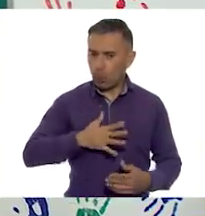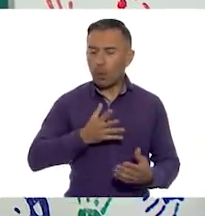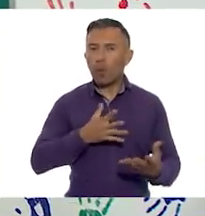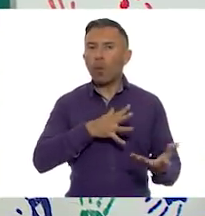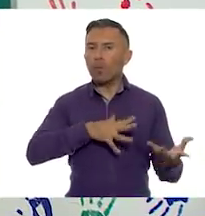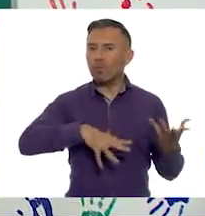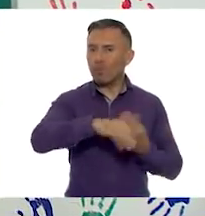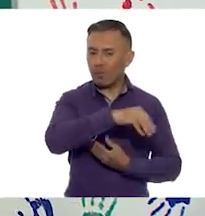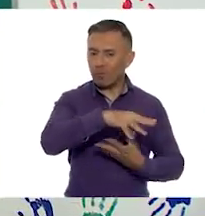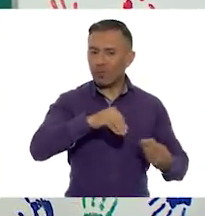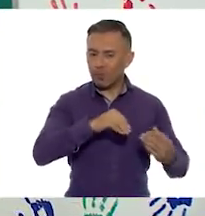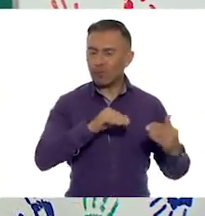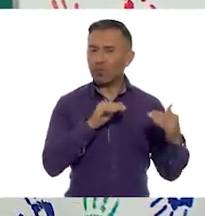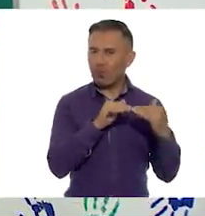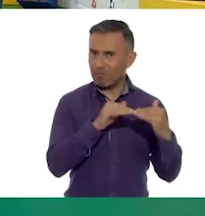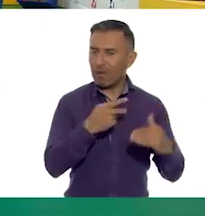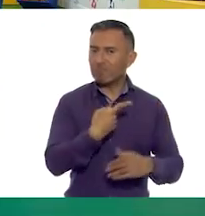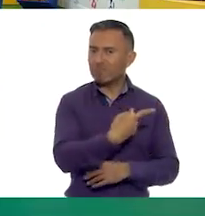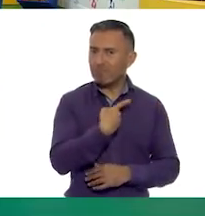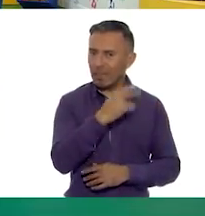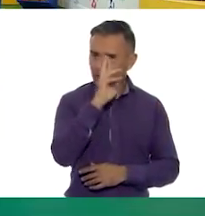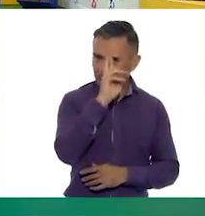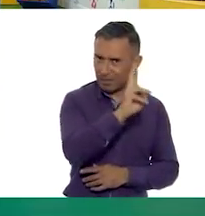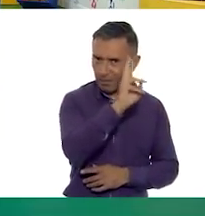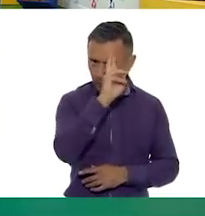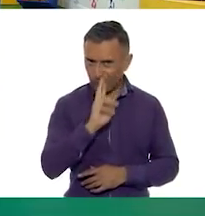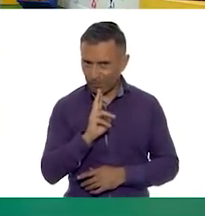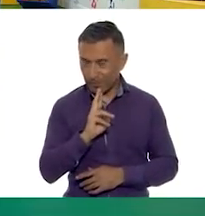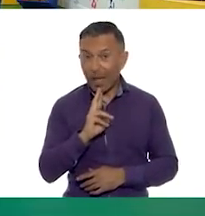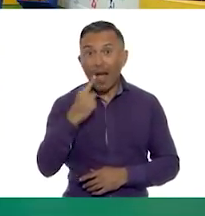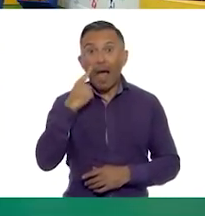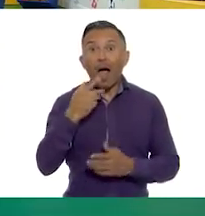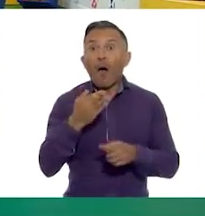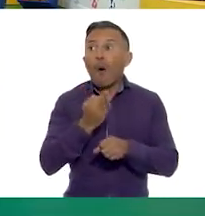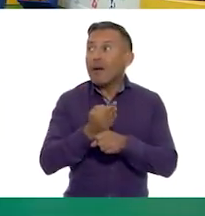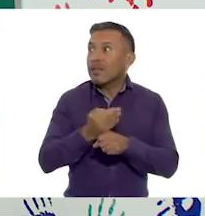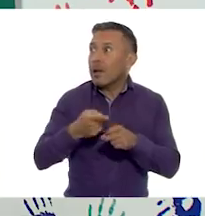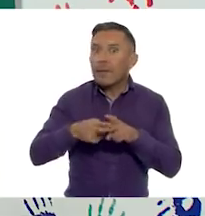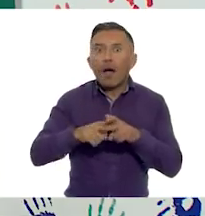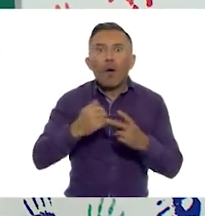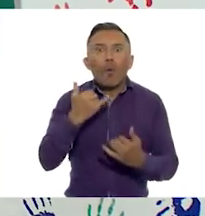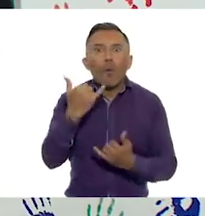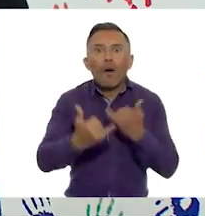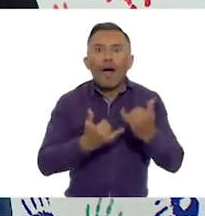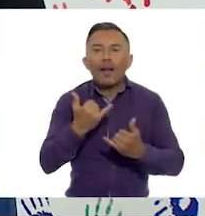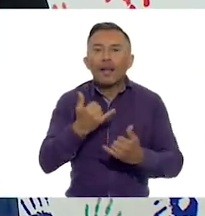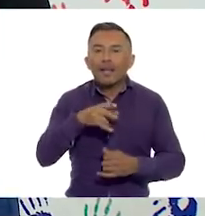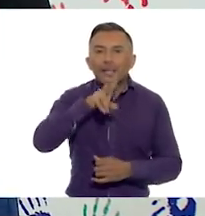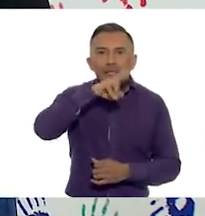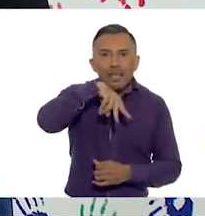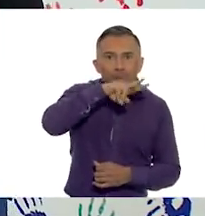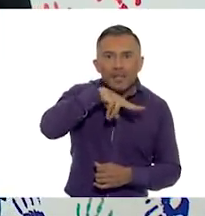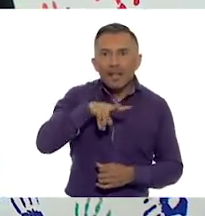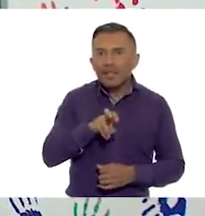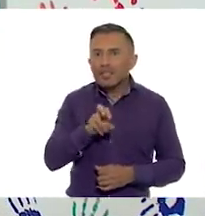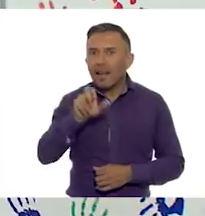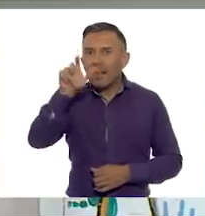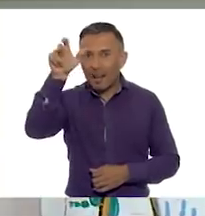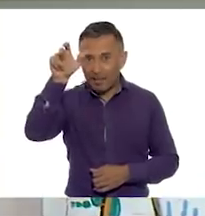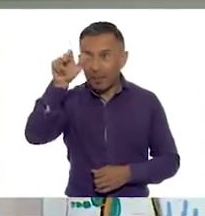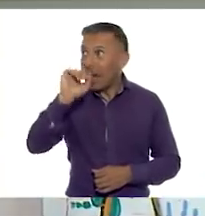Bueno, para iniciar, ¿qué te parece si vamos a jugar Serpientes y Escaleras? ¡Sí! ¡Me encanta jugar! ¡Nos encanta jugar!